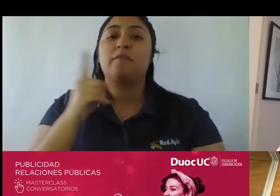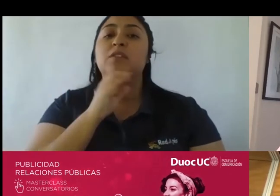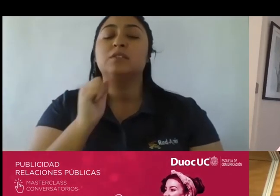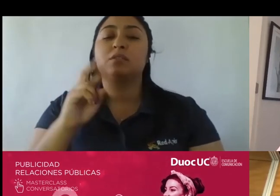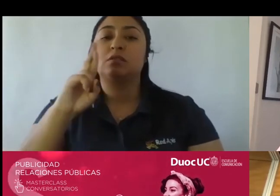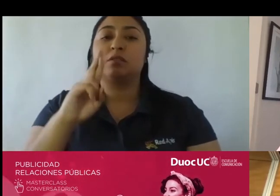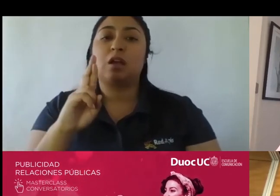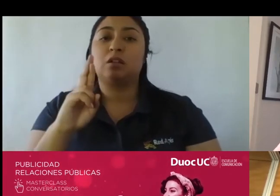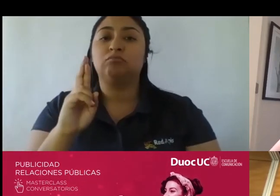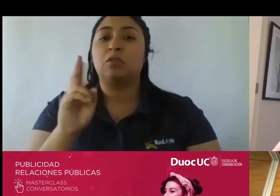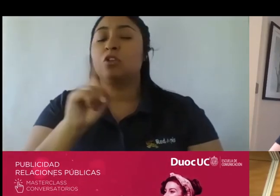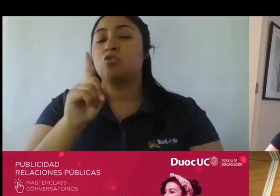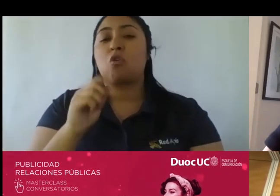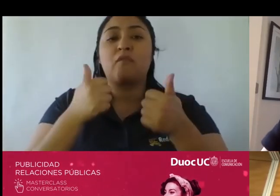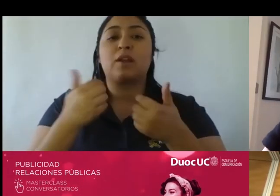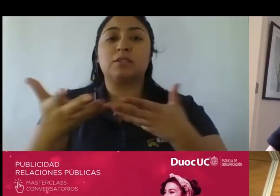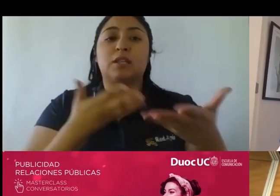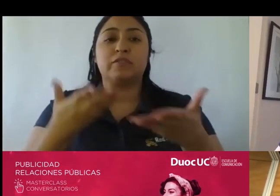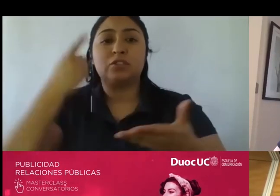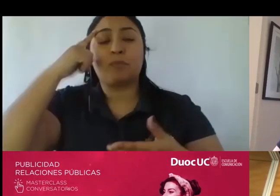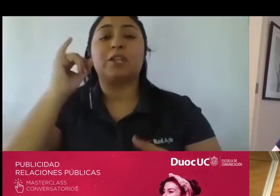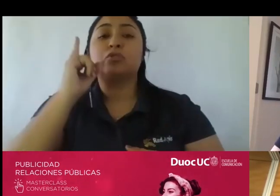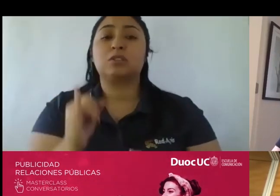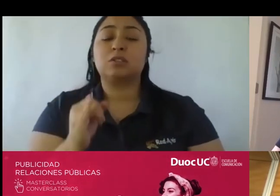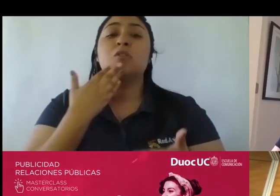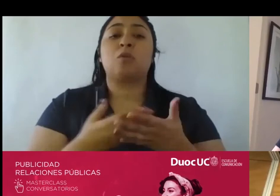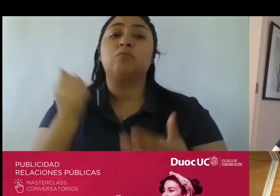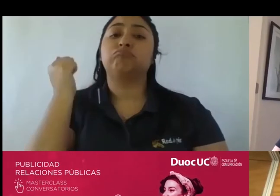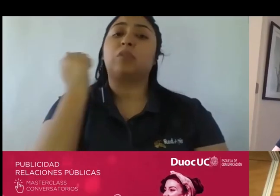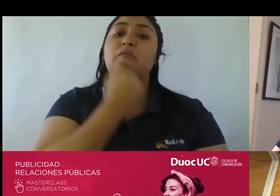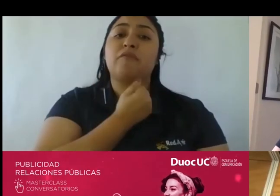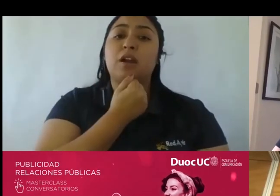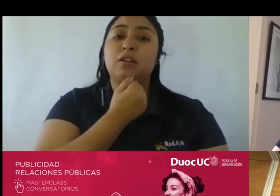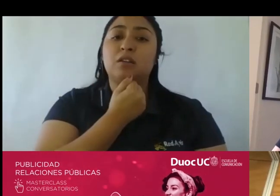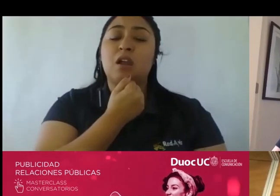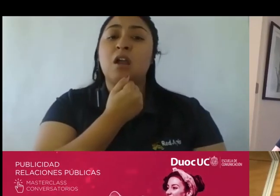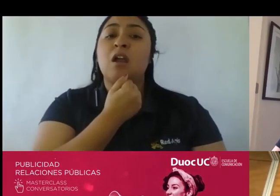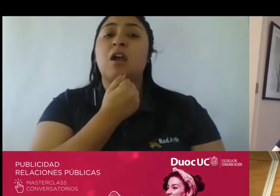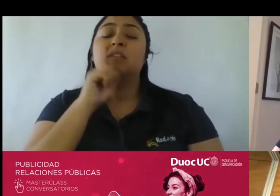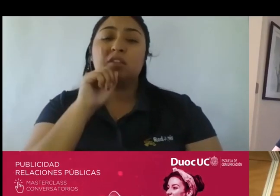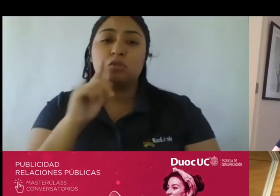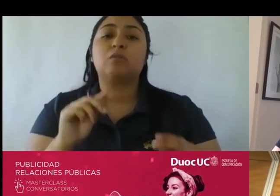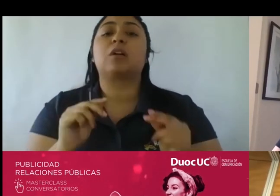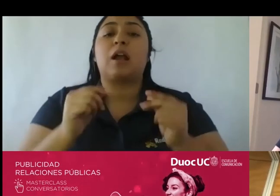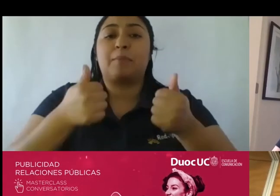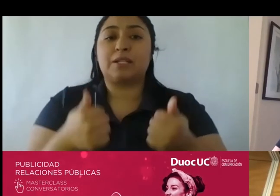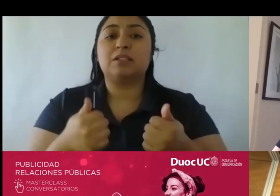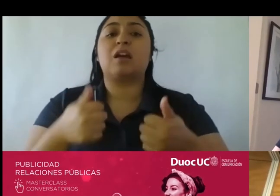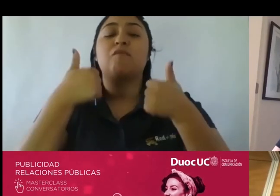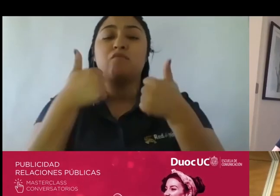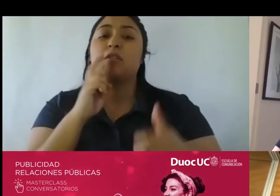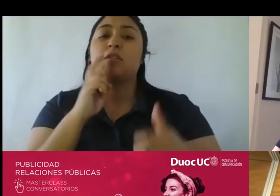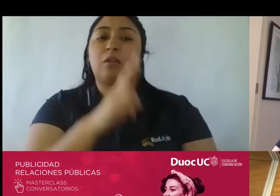de respuesta dice que lo comenta por experiencia propia sí bueno en el caso de las telco digamos yo creo que